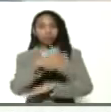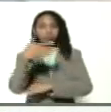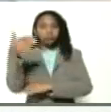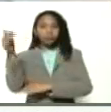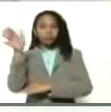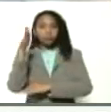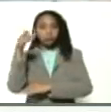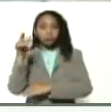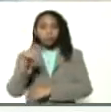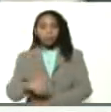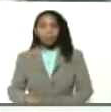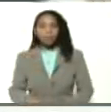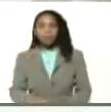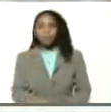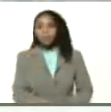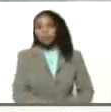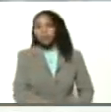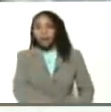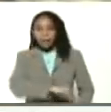su espada para